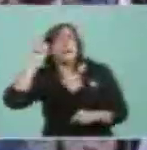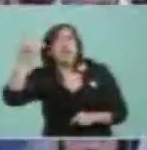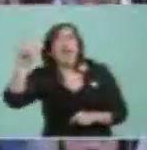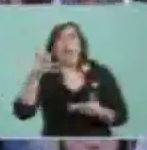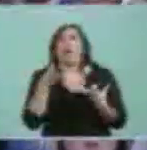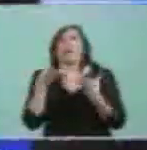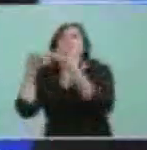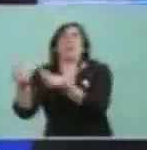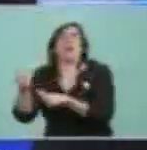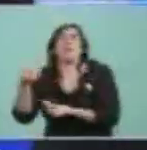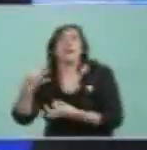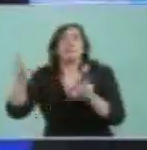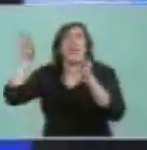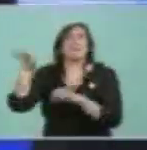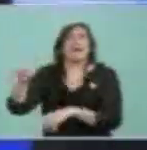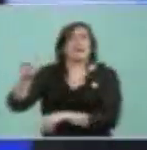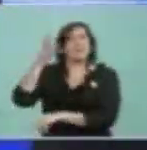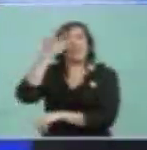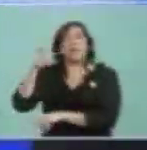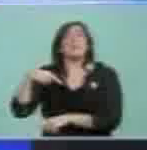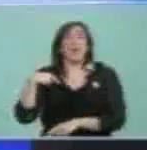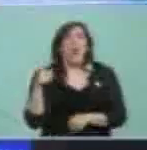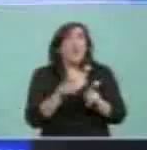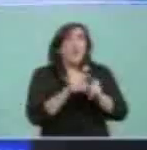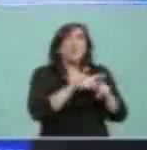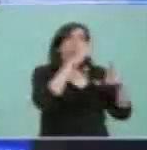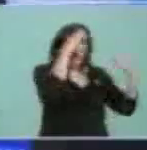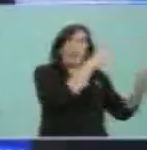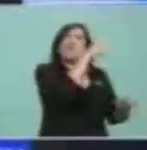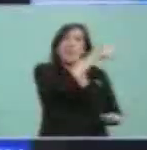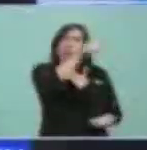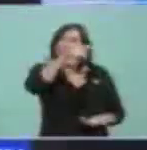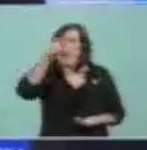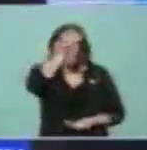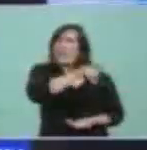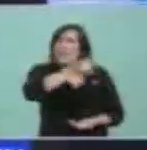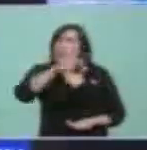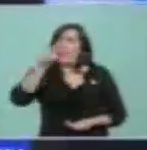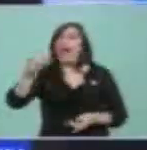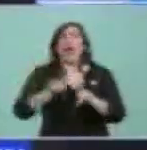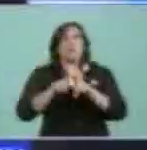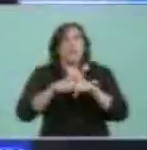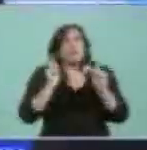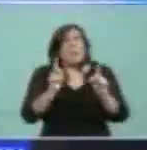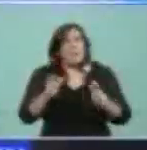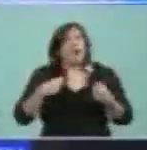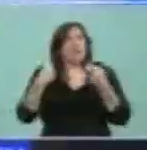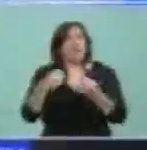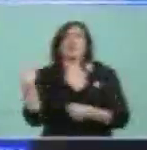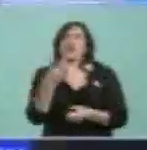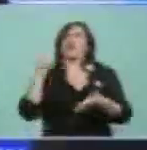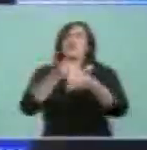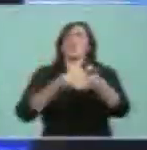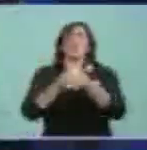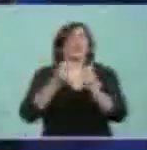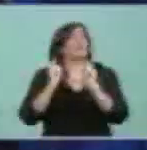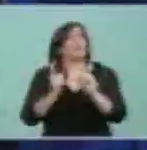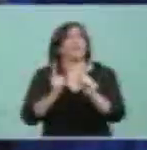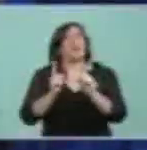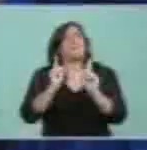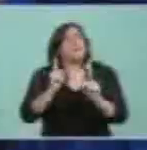Martín y por esa patria es por la que vamos a seguir luchando nosotros con la misma fuerza que siempre